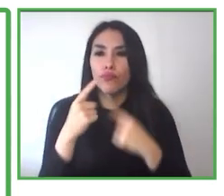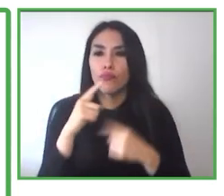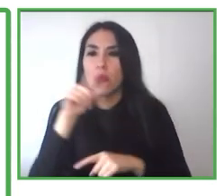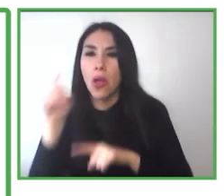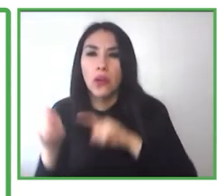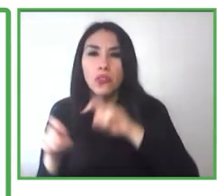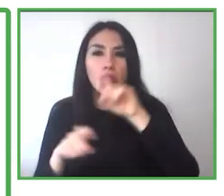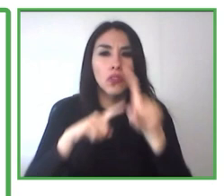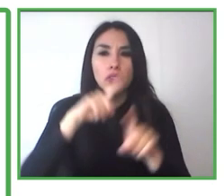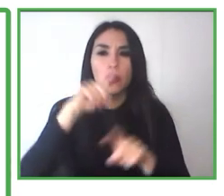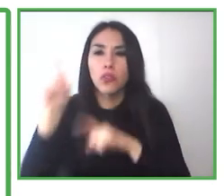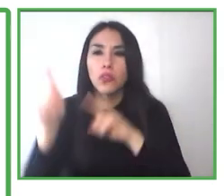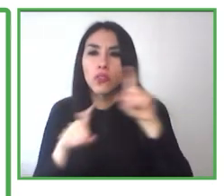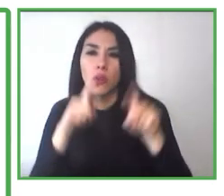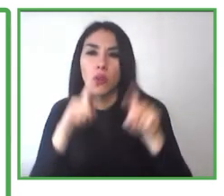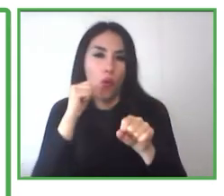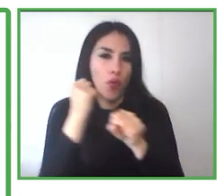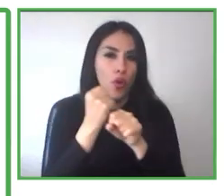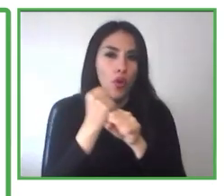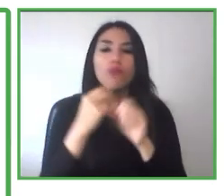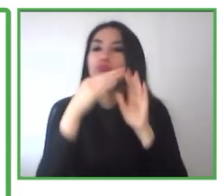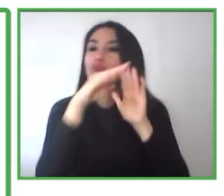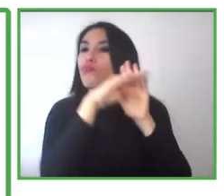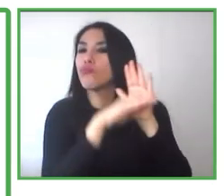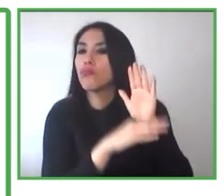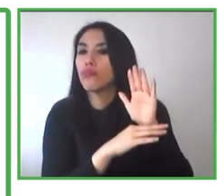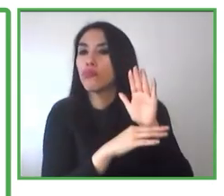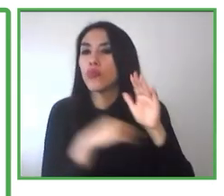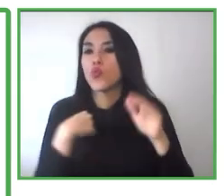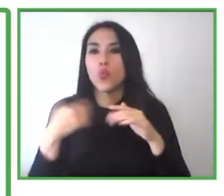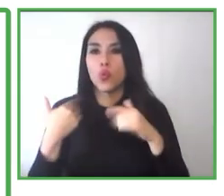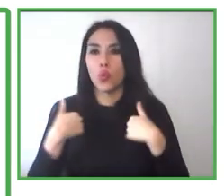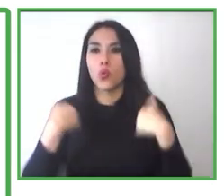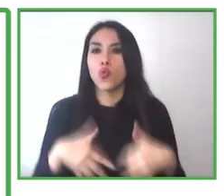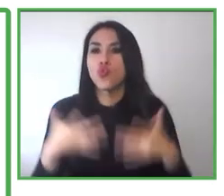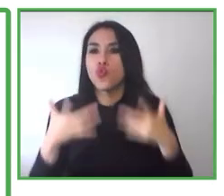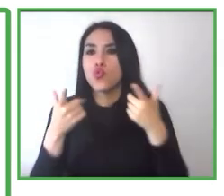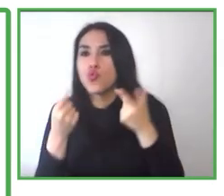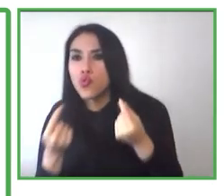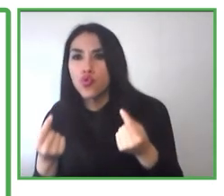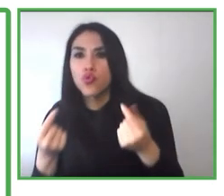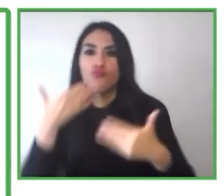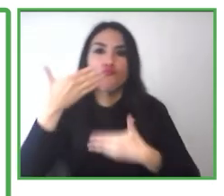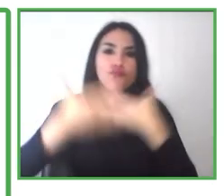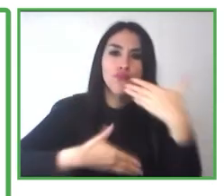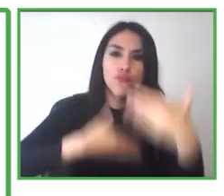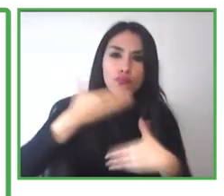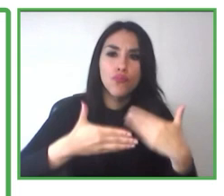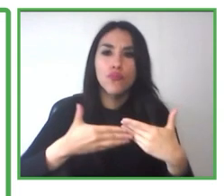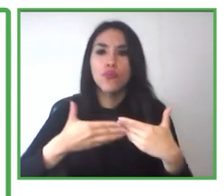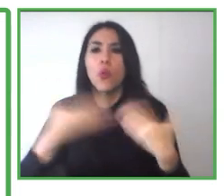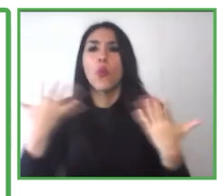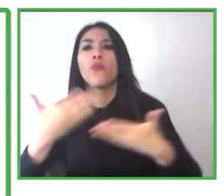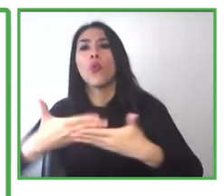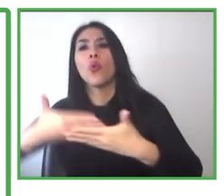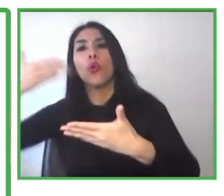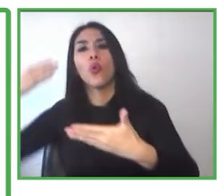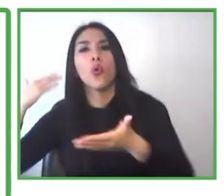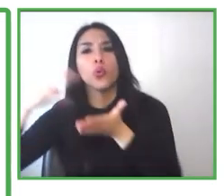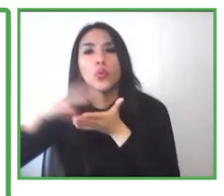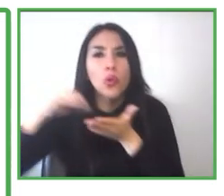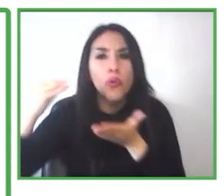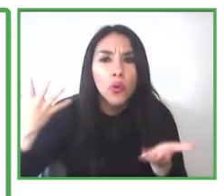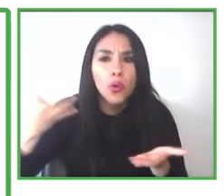funcionalidades de las personas, los ajustes necesarios para poder trabajar, antecedentes laborales o necesidades de capacitación o